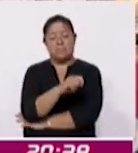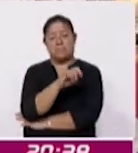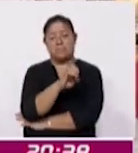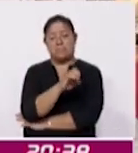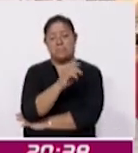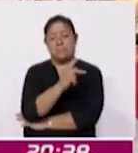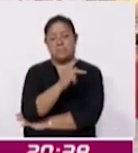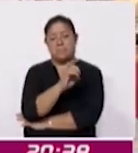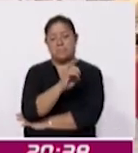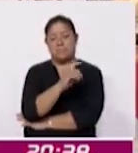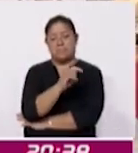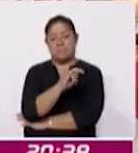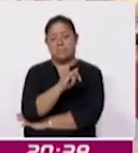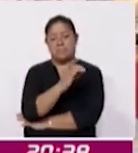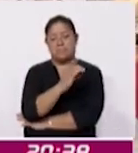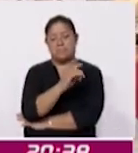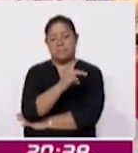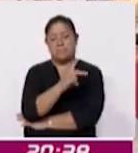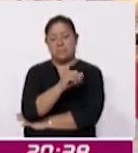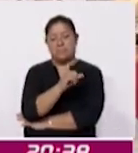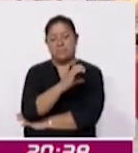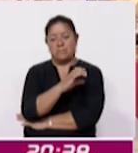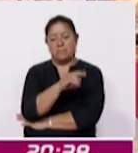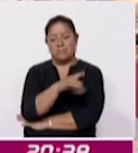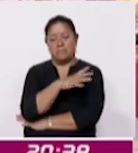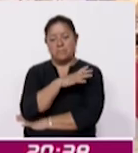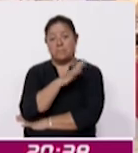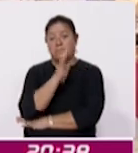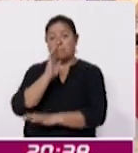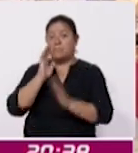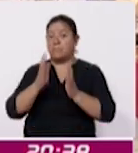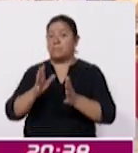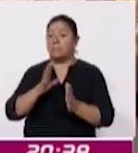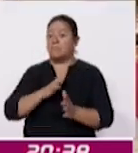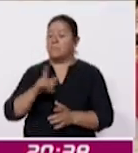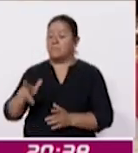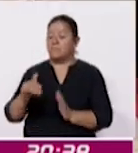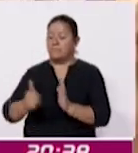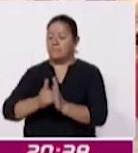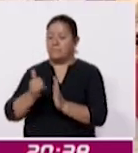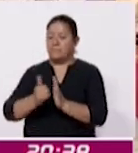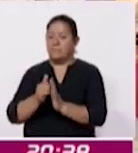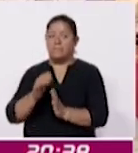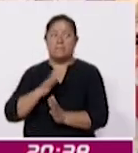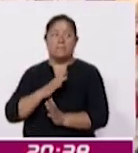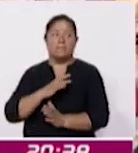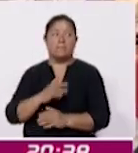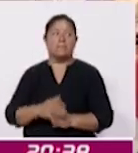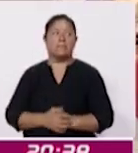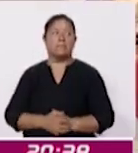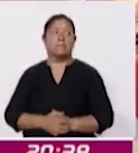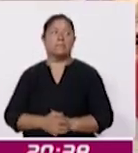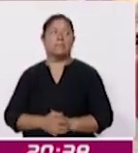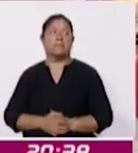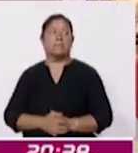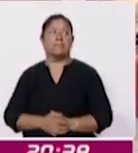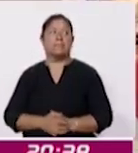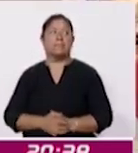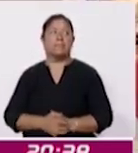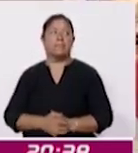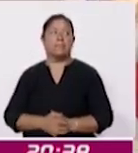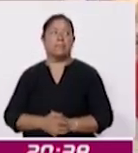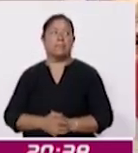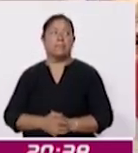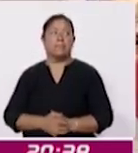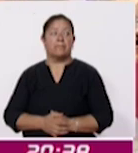se acaba de concluir por parte de infraestructura el camino de acceso hasta la parte alta que incluso